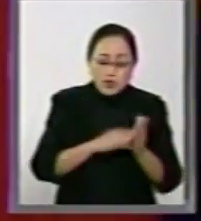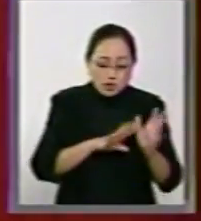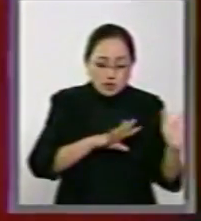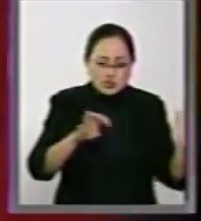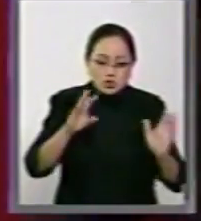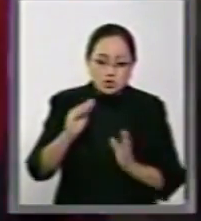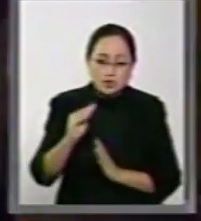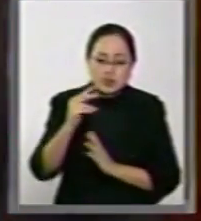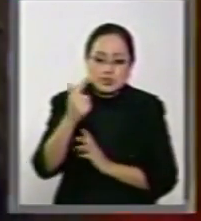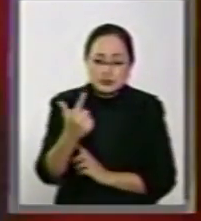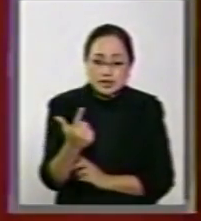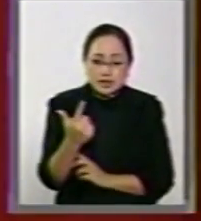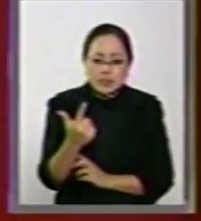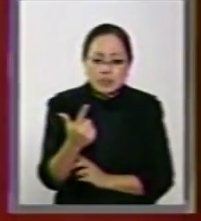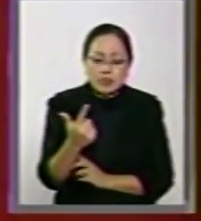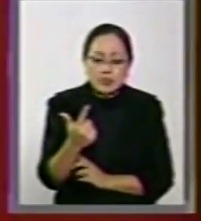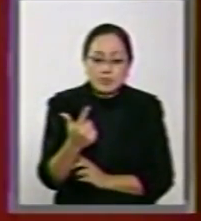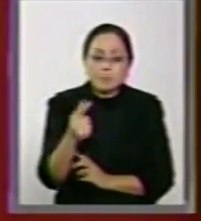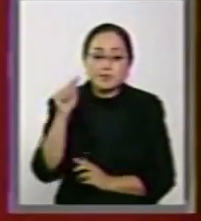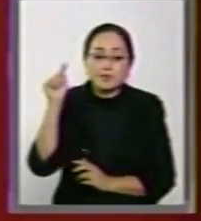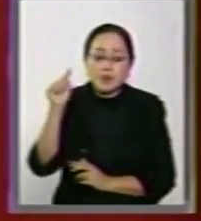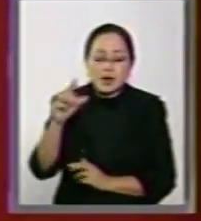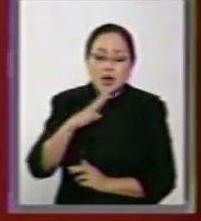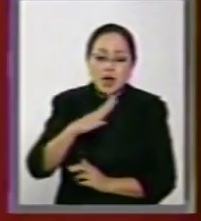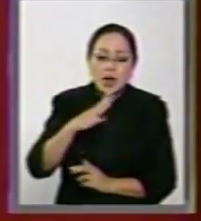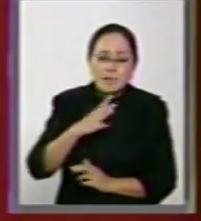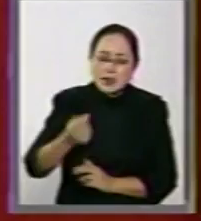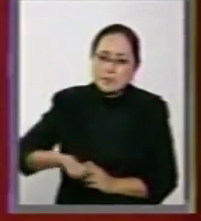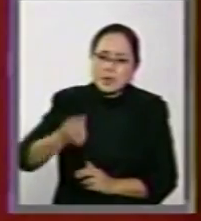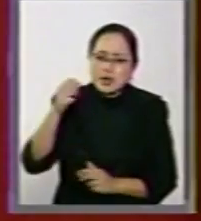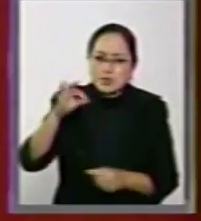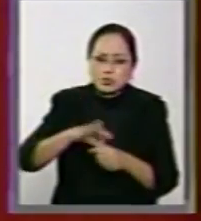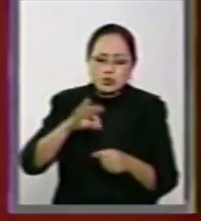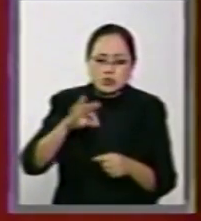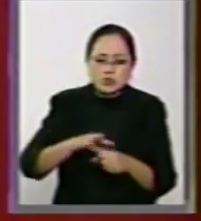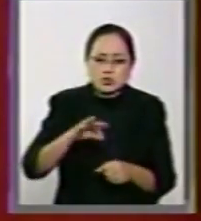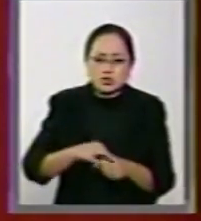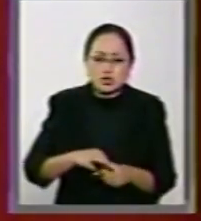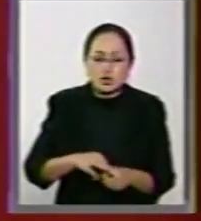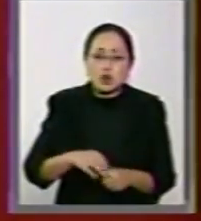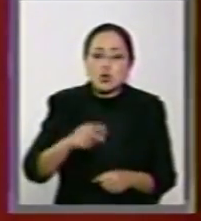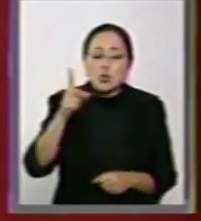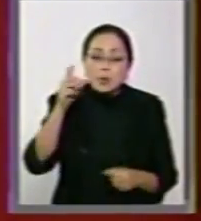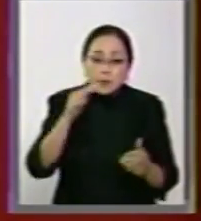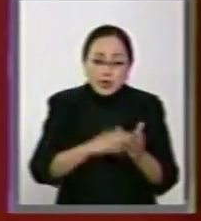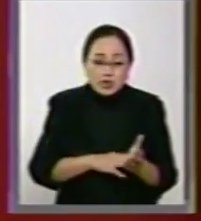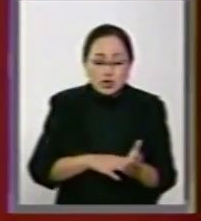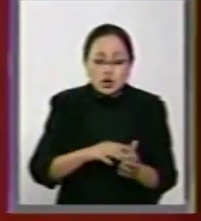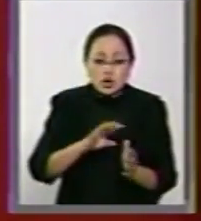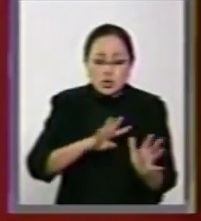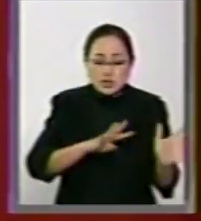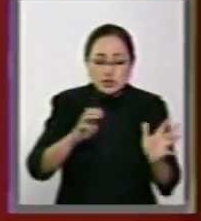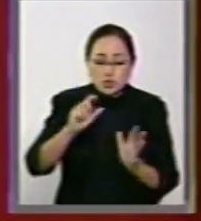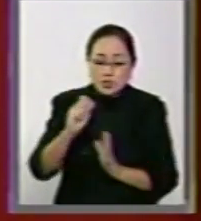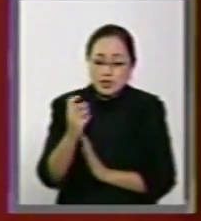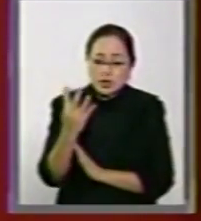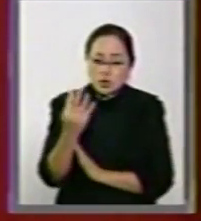en aquella primera elección, desde 1929,